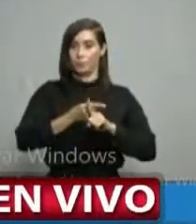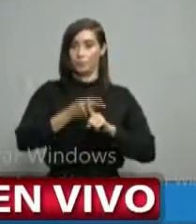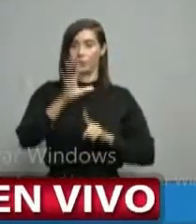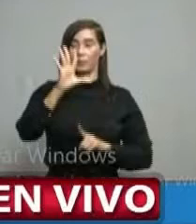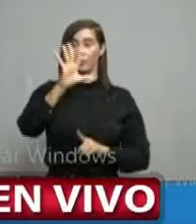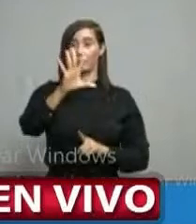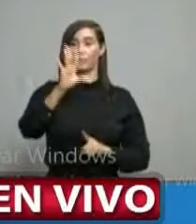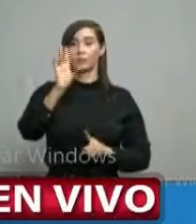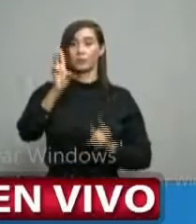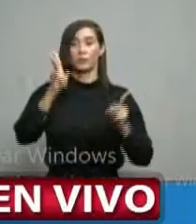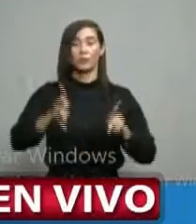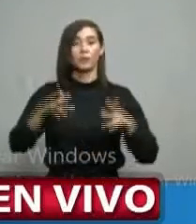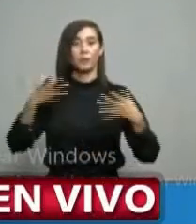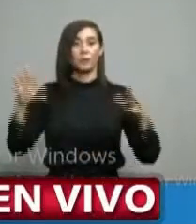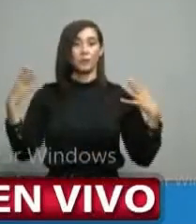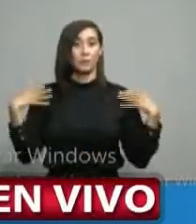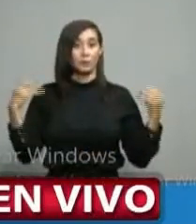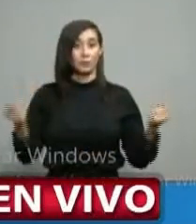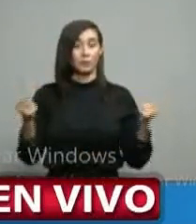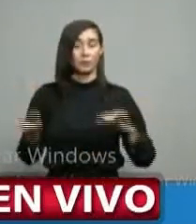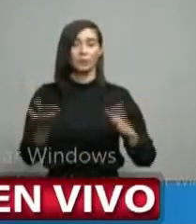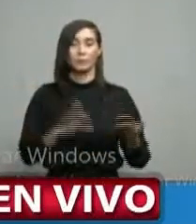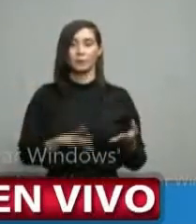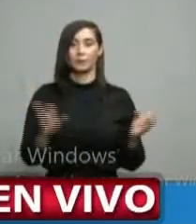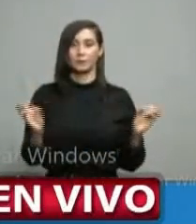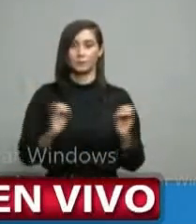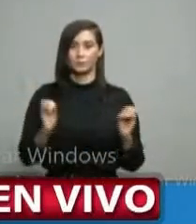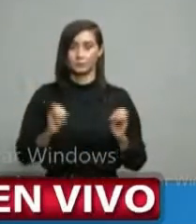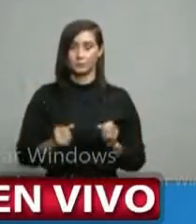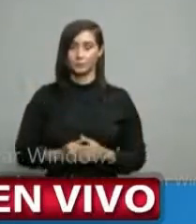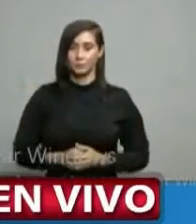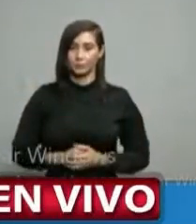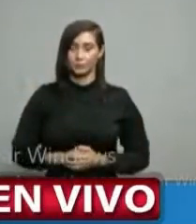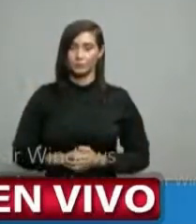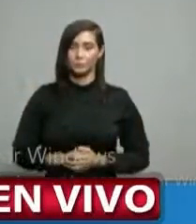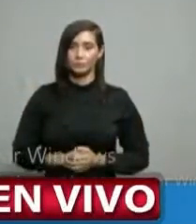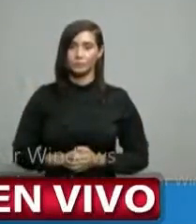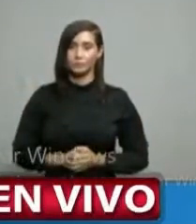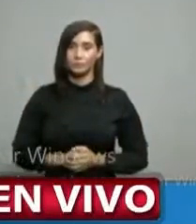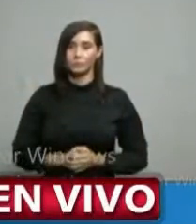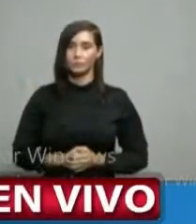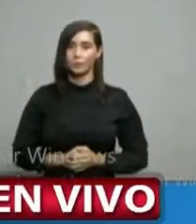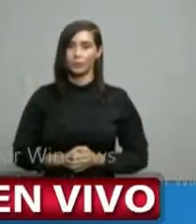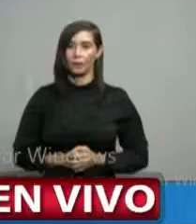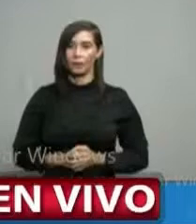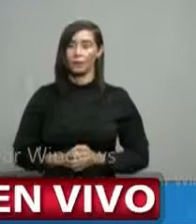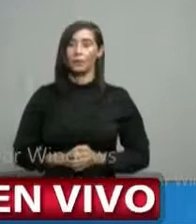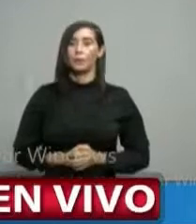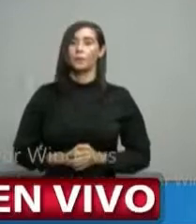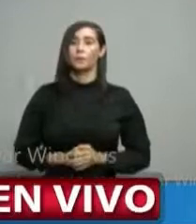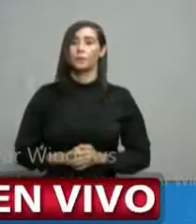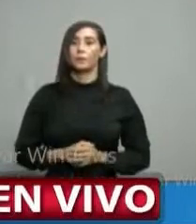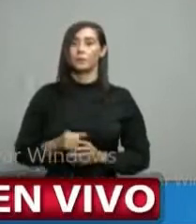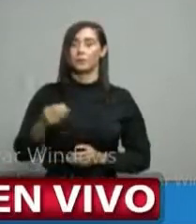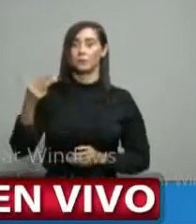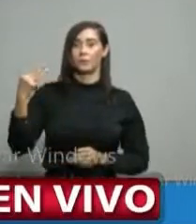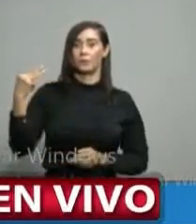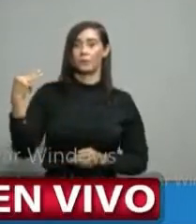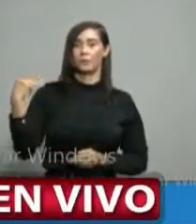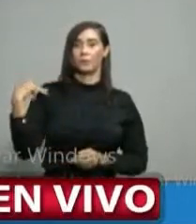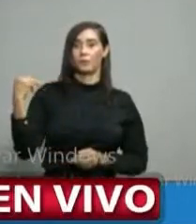57 recuperados, 0 fallecimientos. Monseñor Noel, 1